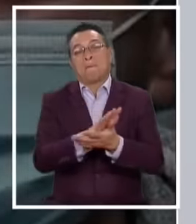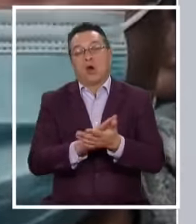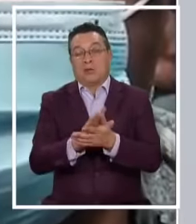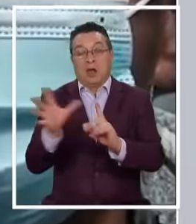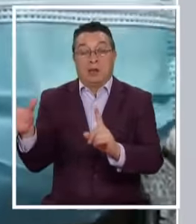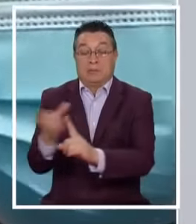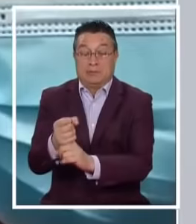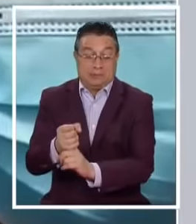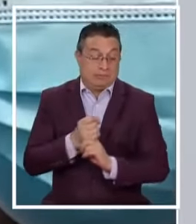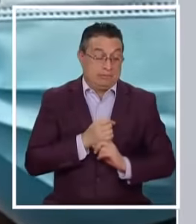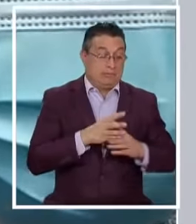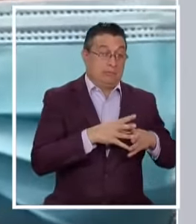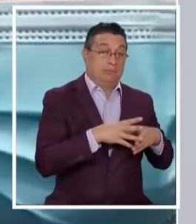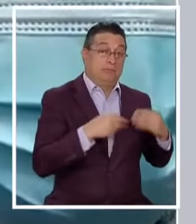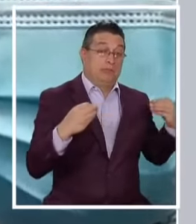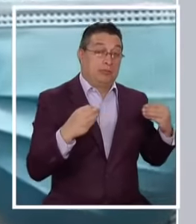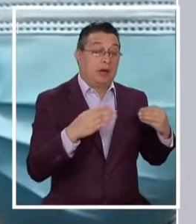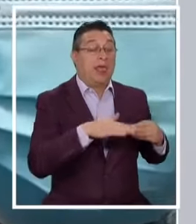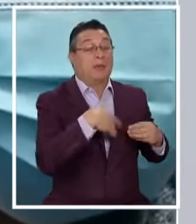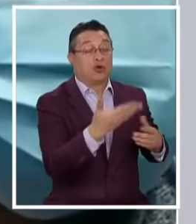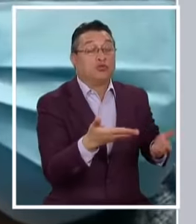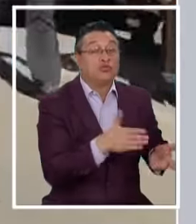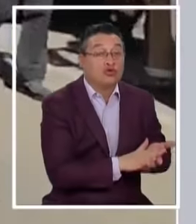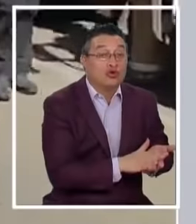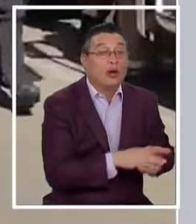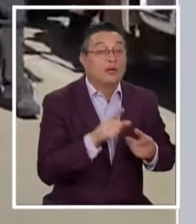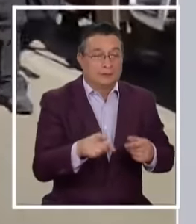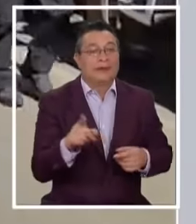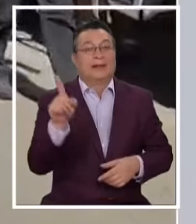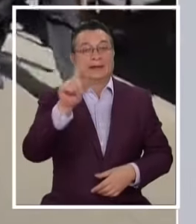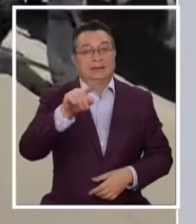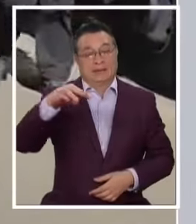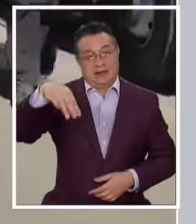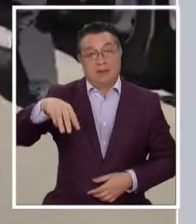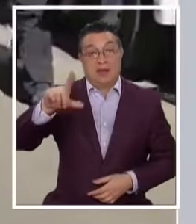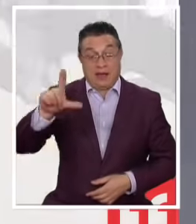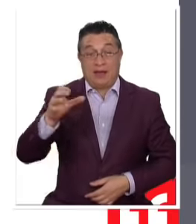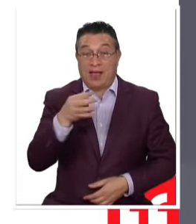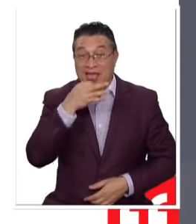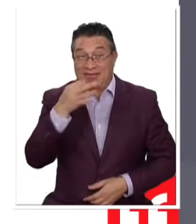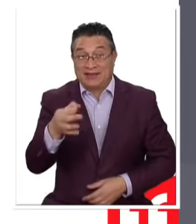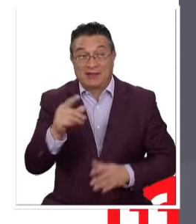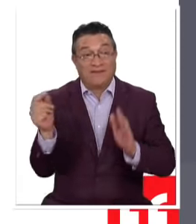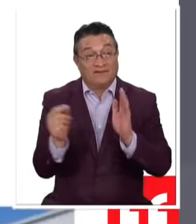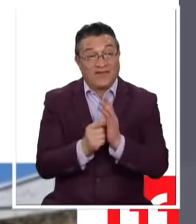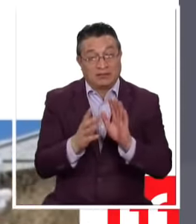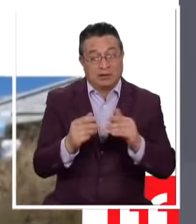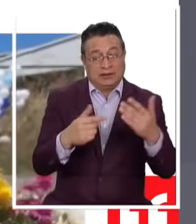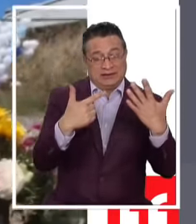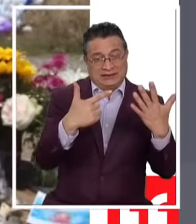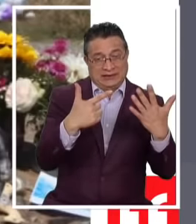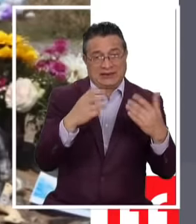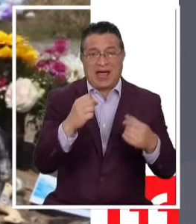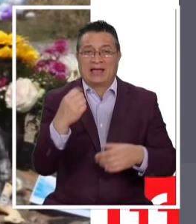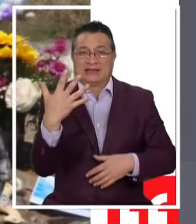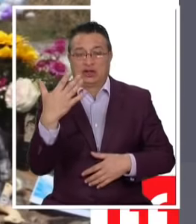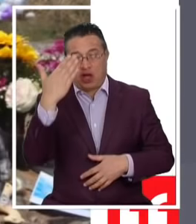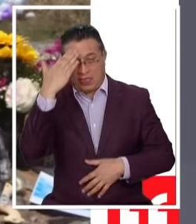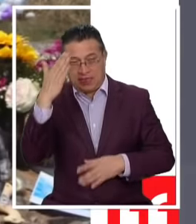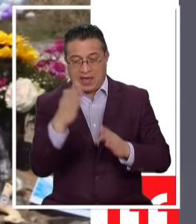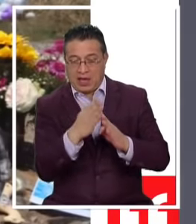ejemplo El secuestro Que efectivamente De acuerdo a la misma Información del servicio Médico legal La data sería Entre 7 y 5 días